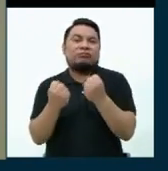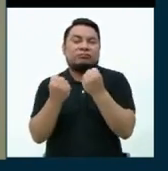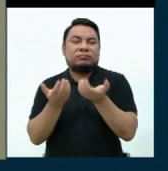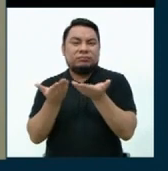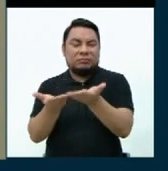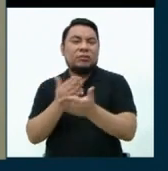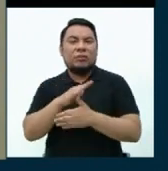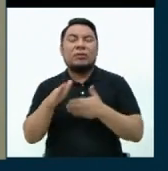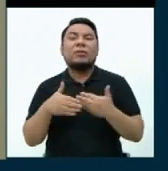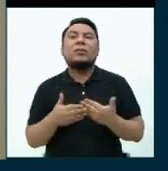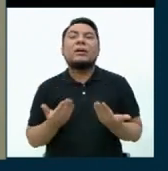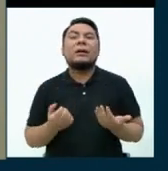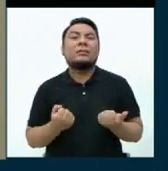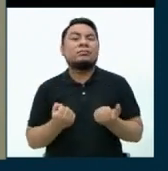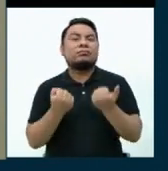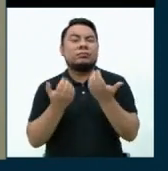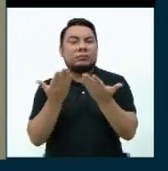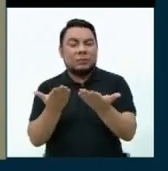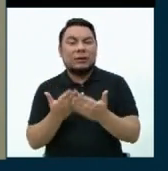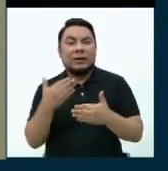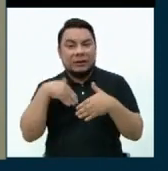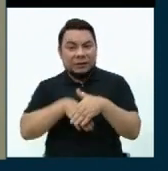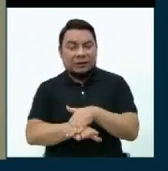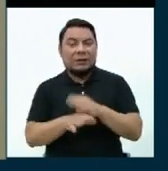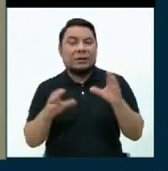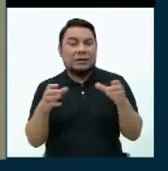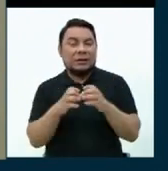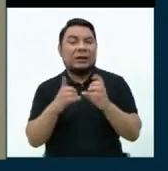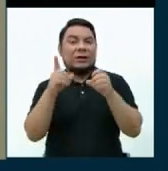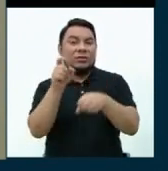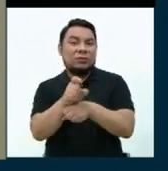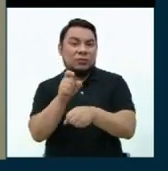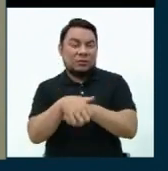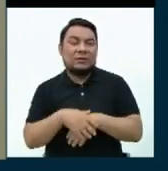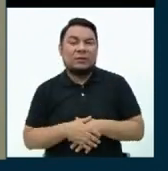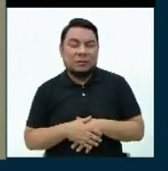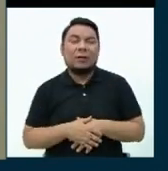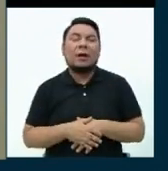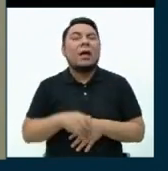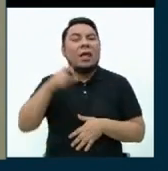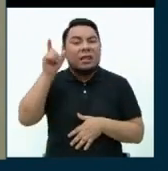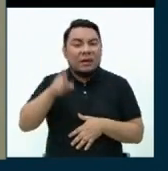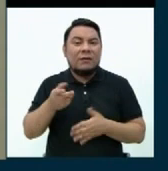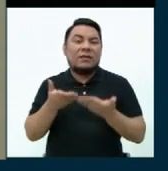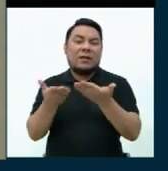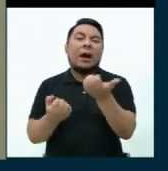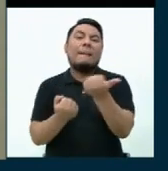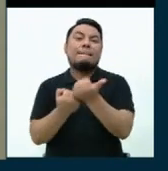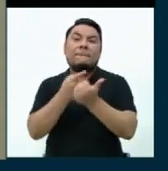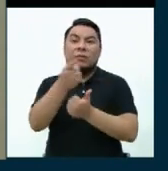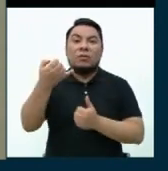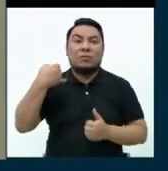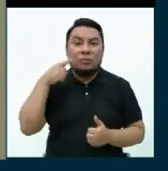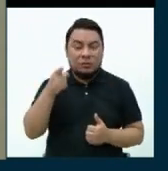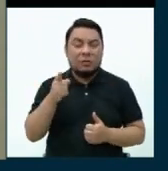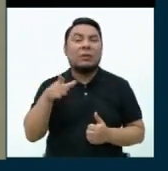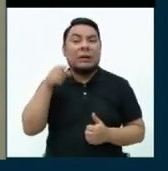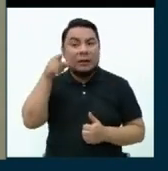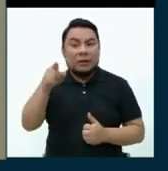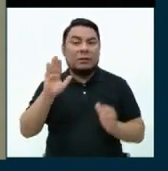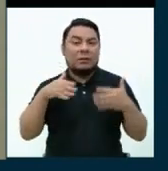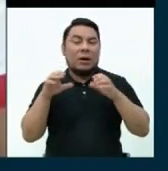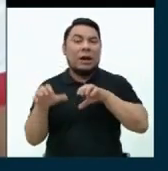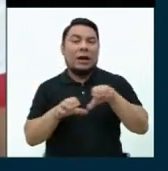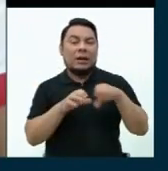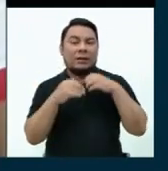sector educativo. Entonces, tenemos que darles un apoyo a ellos para que puedan ellos también realizar